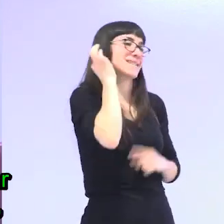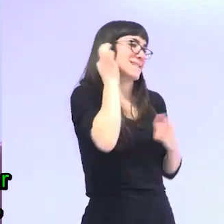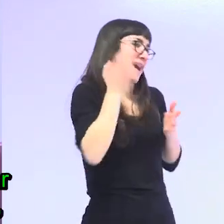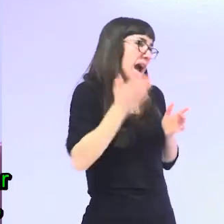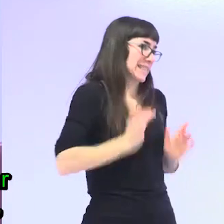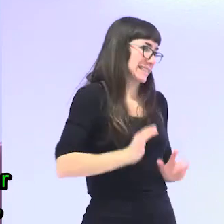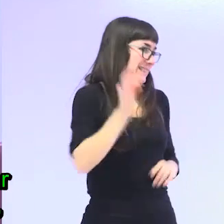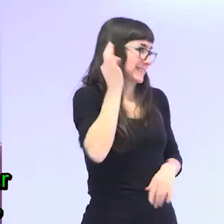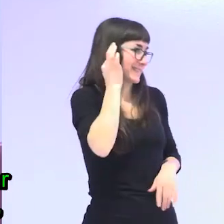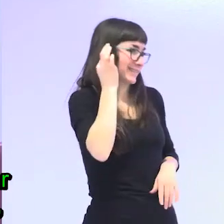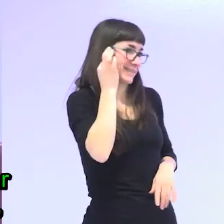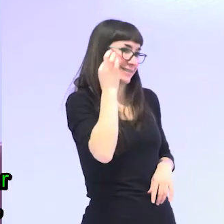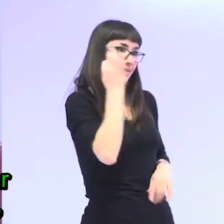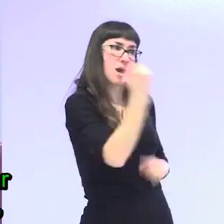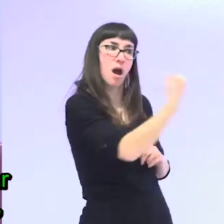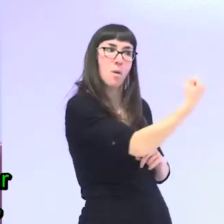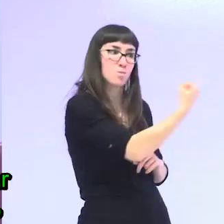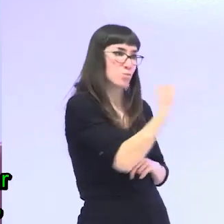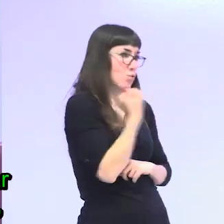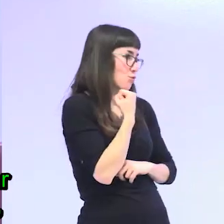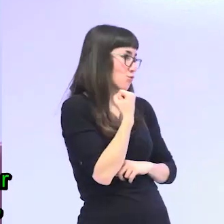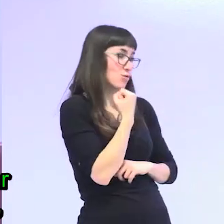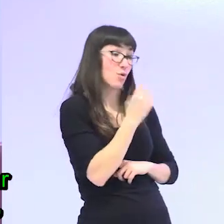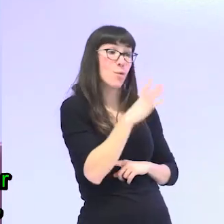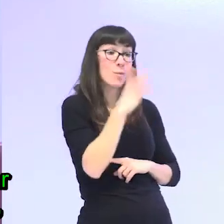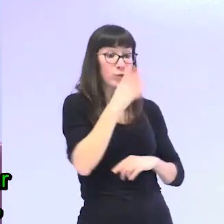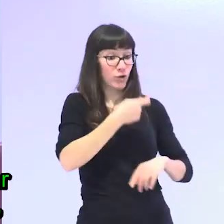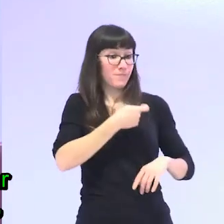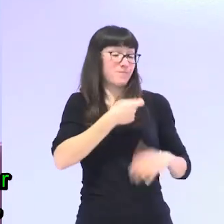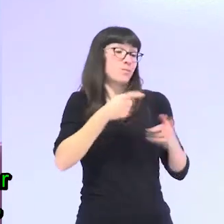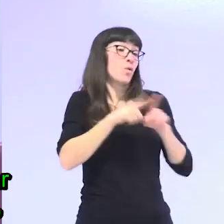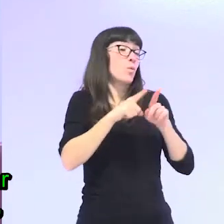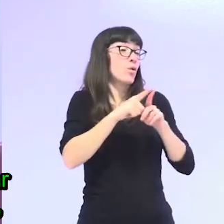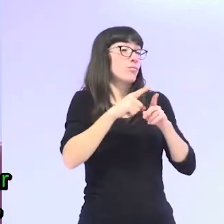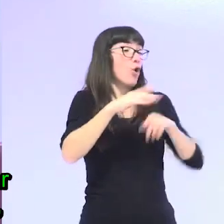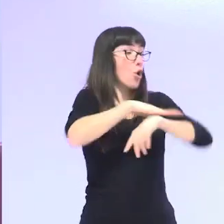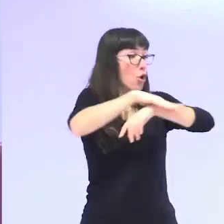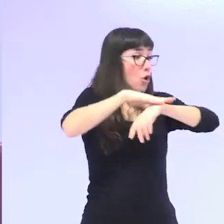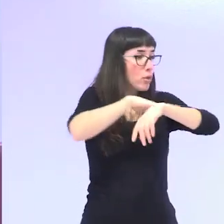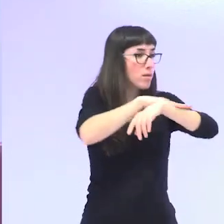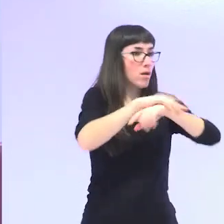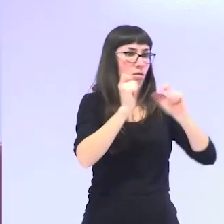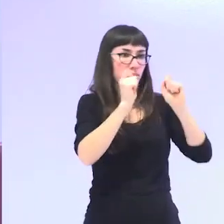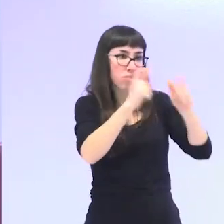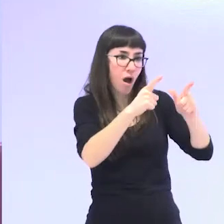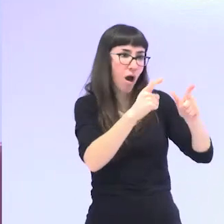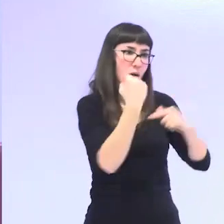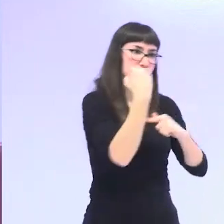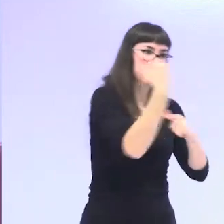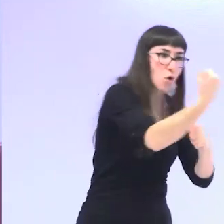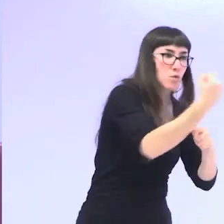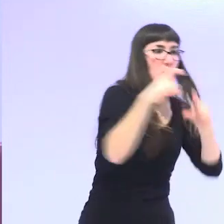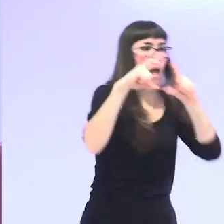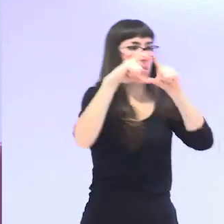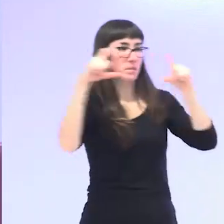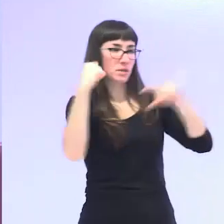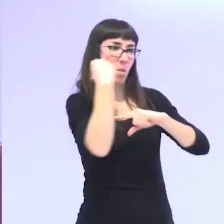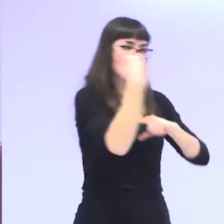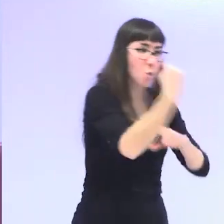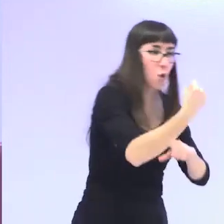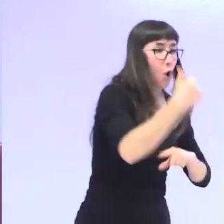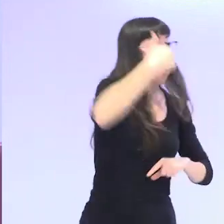¿por qué? porque el estado del bienestar no da lo suficiente ni apoya lo suficiente ni las empresas ni los hombres